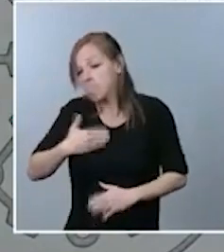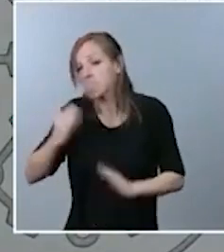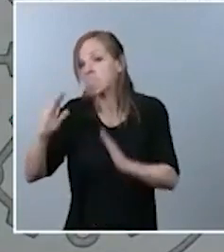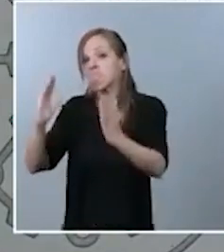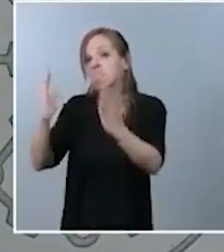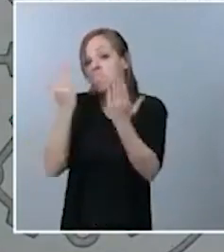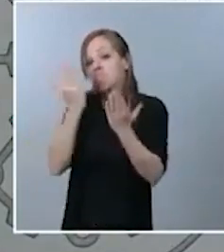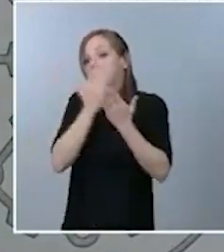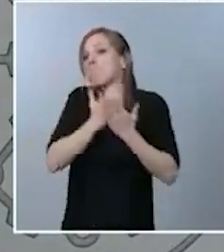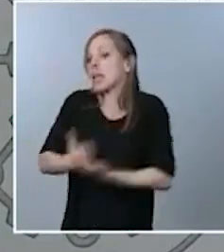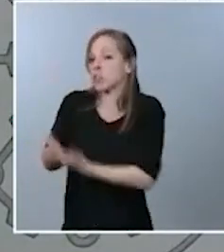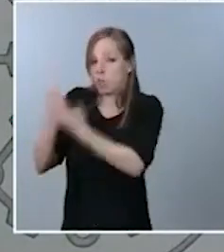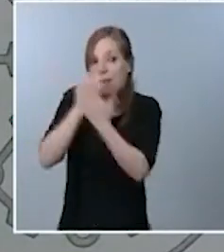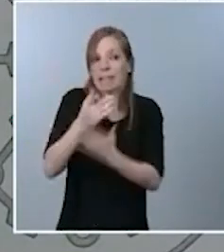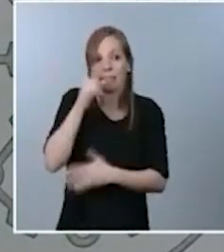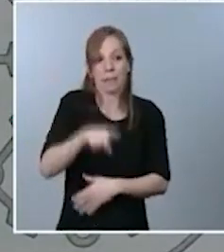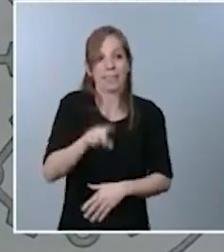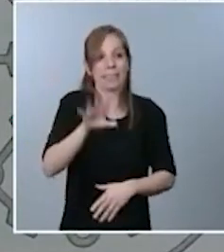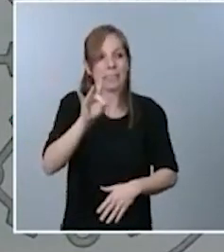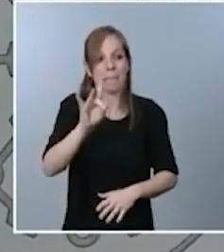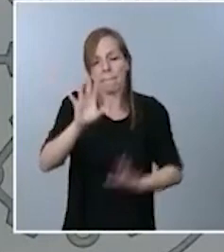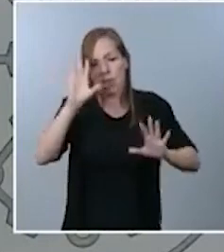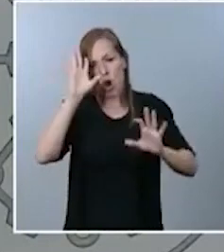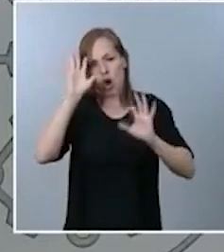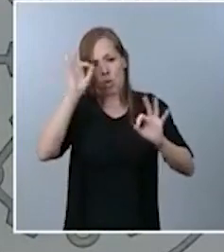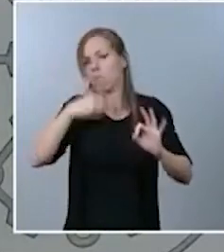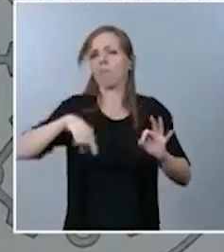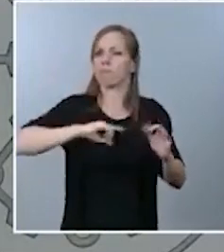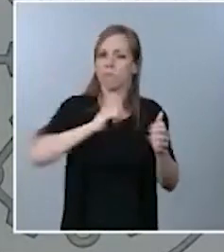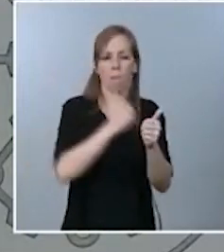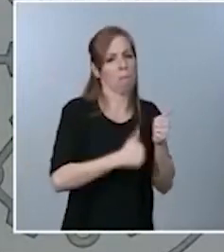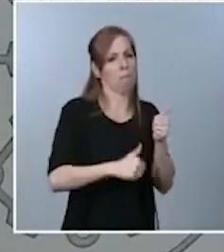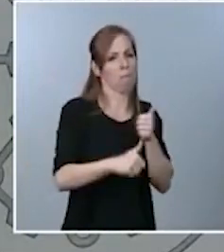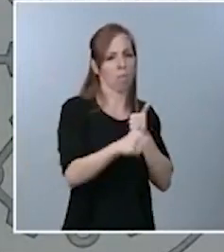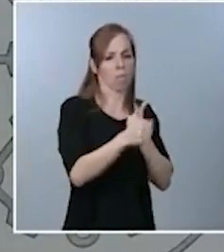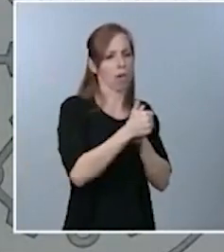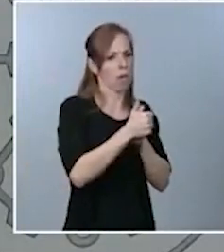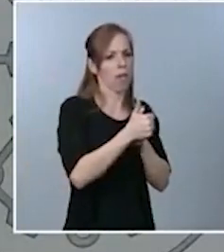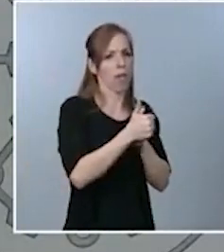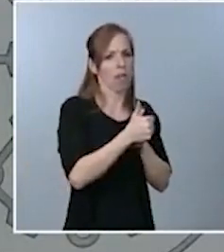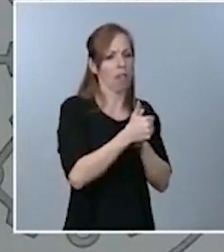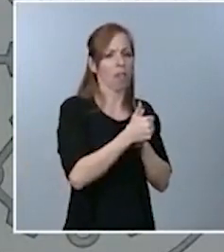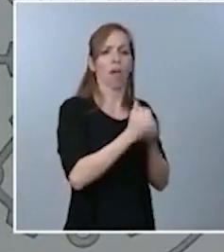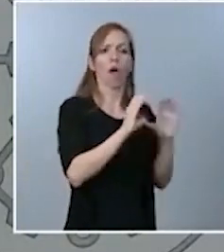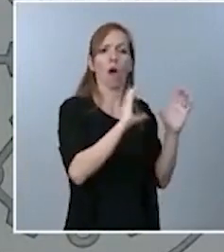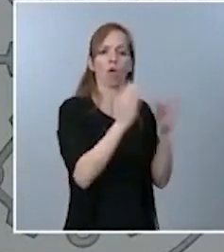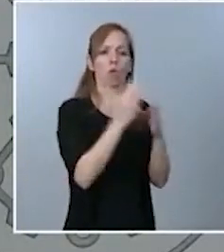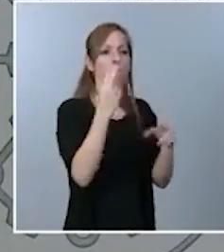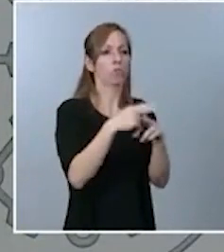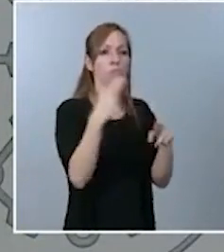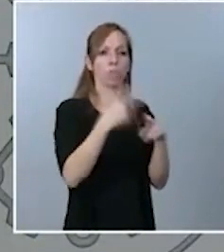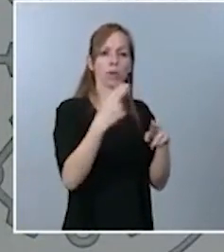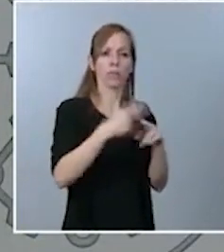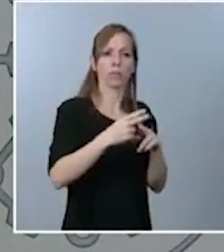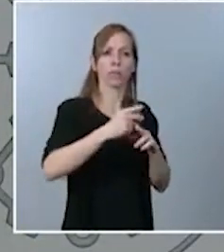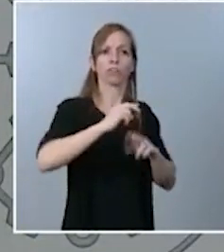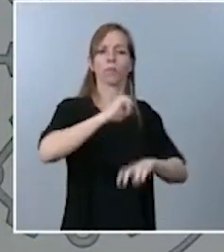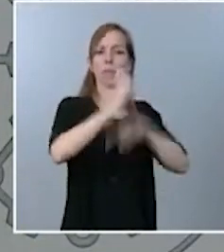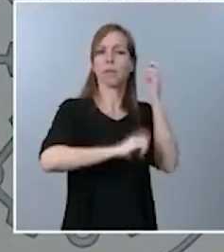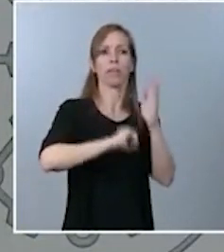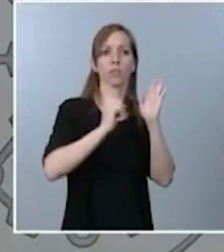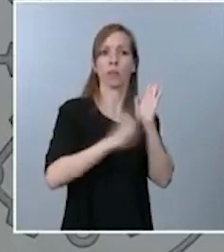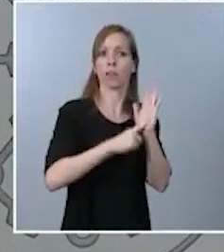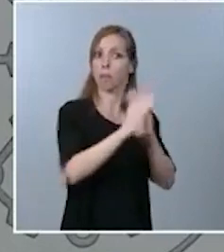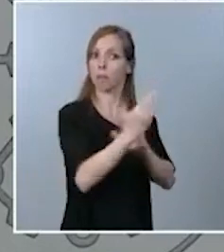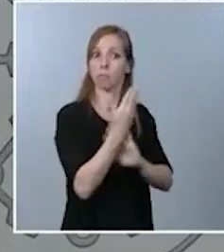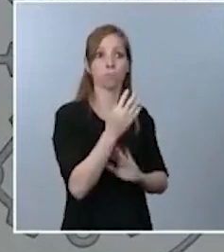plantean. Pero, evidentemente, es prioritario para este Gobierno a aquellos grupos que no han presentado enmiendas a la totalidad y que,